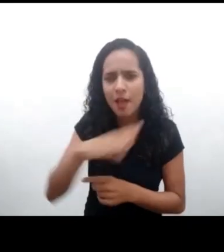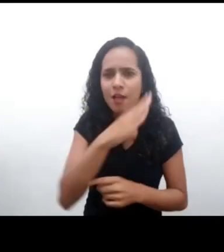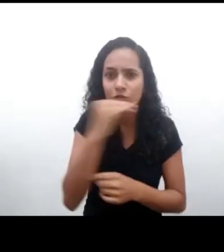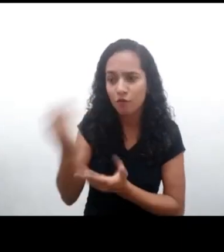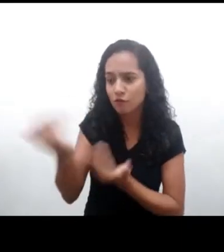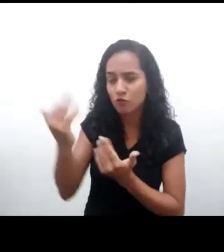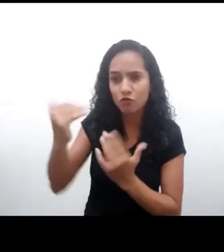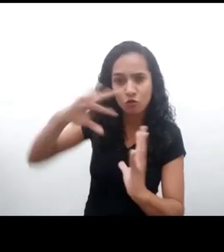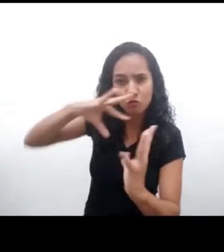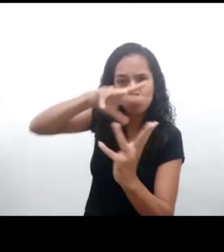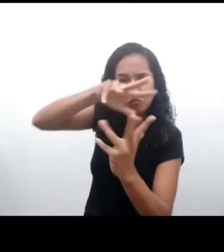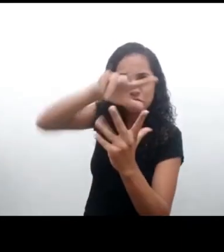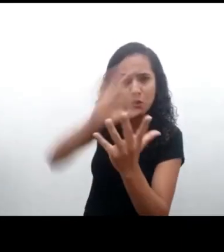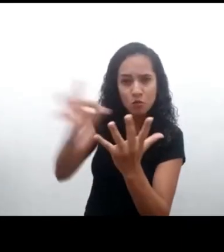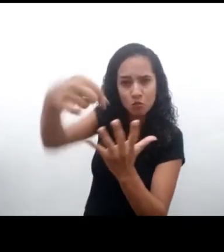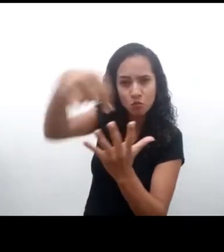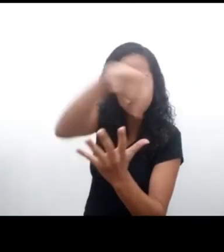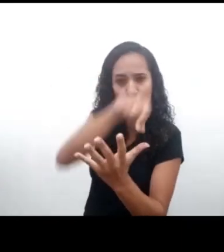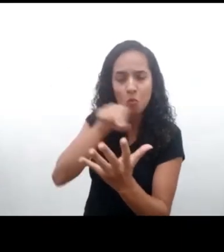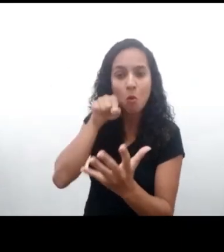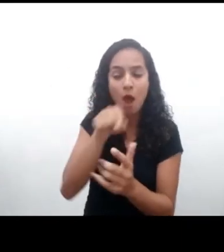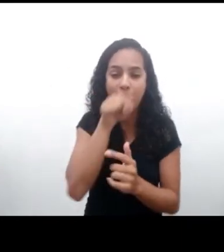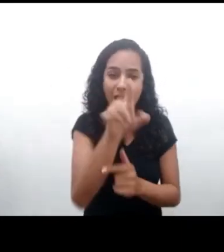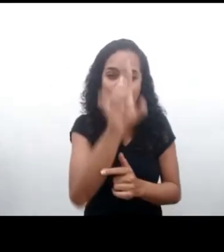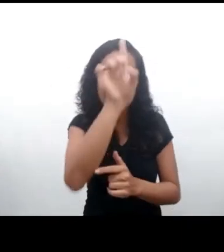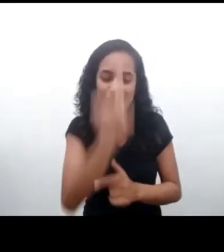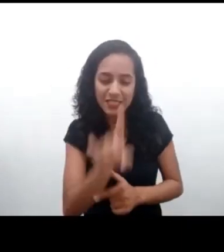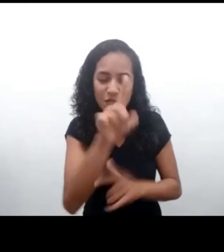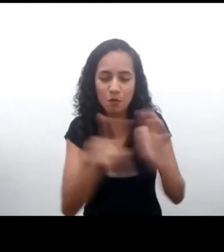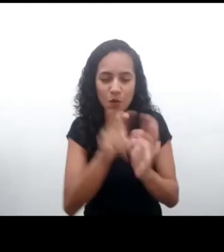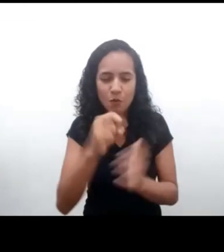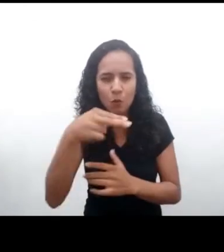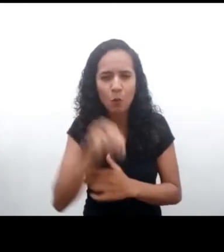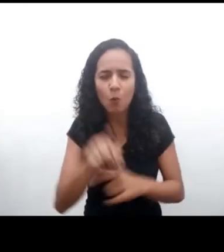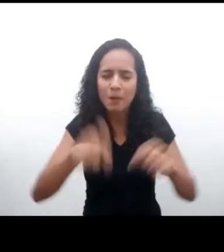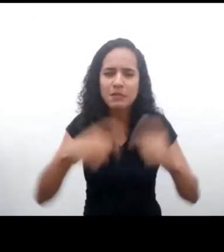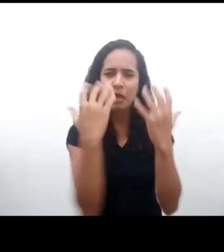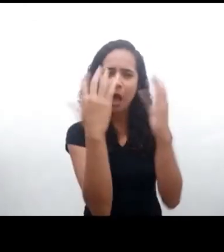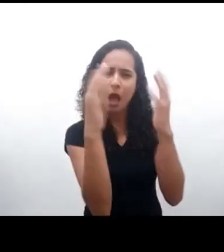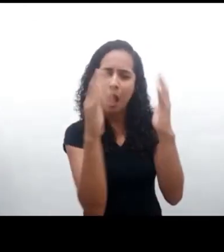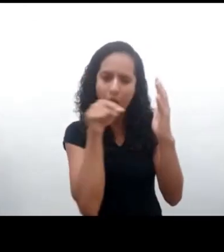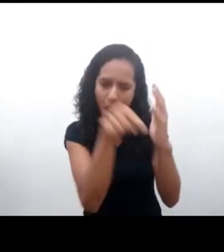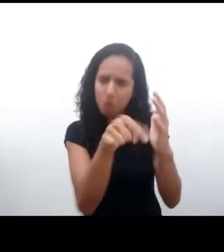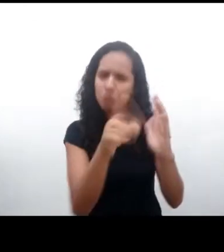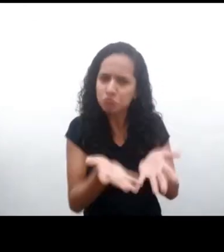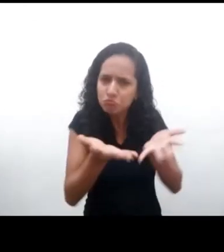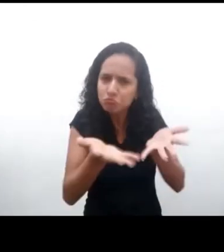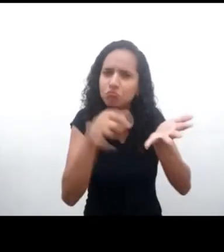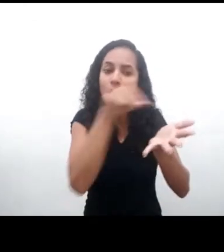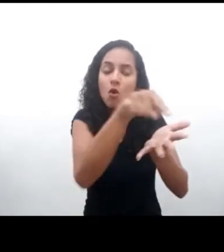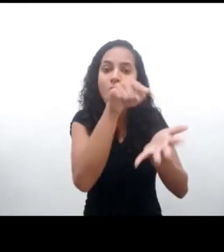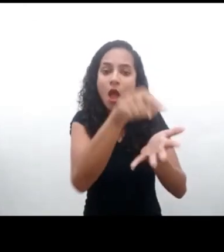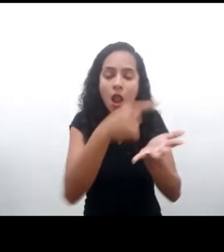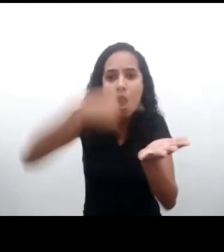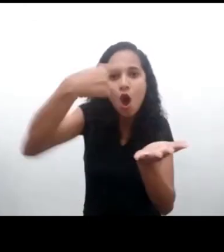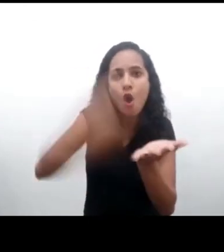adolescentes y jóvenes de todos los continentes. Todo este proceso realizado por el Comité de los Derechos del Niño o de la Niñez de ONU merece aplausos